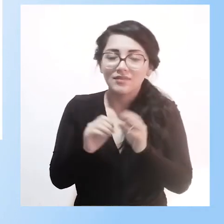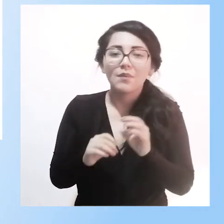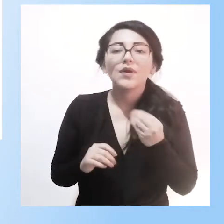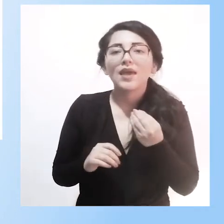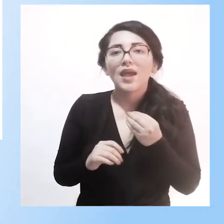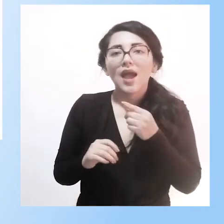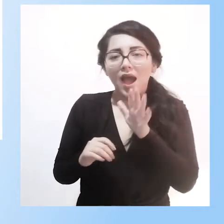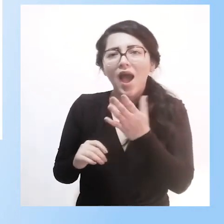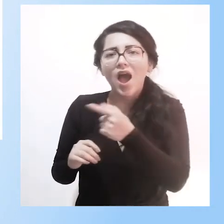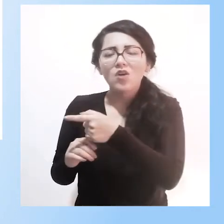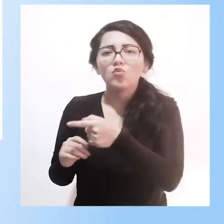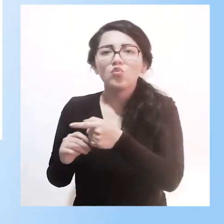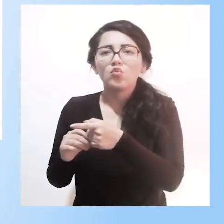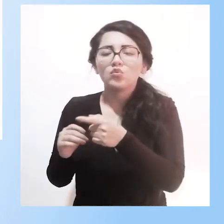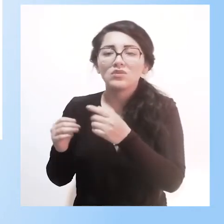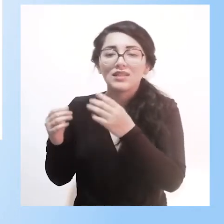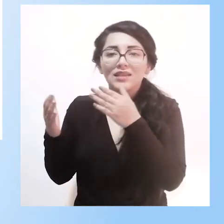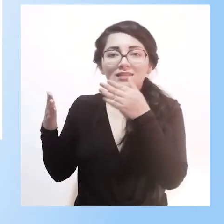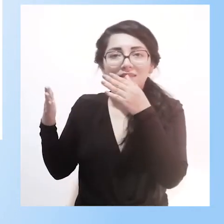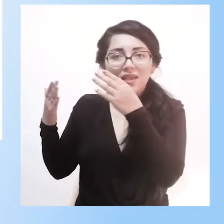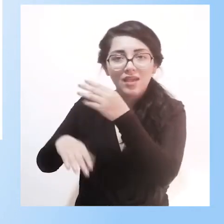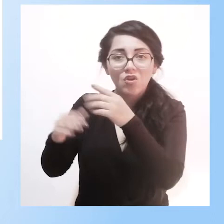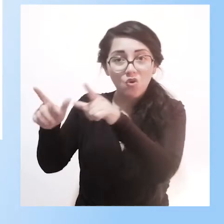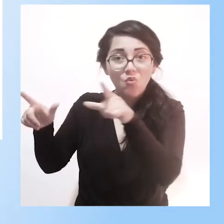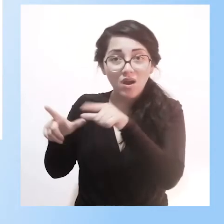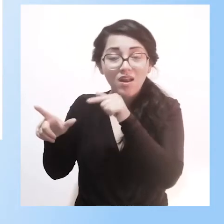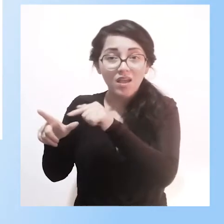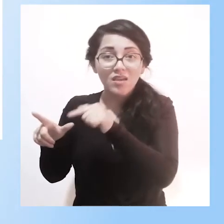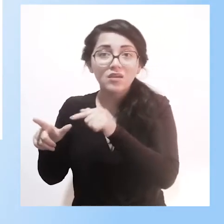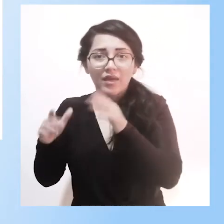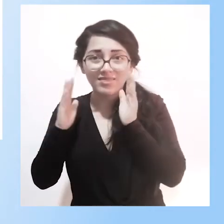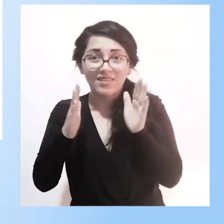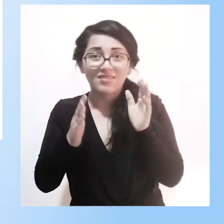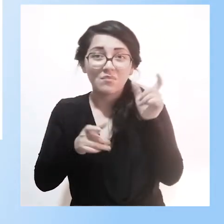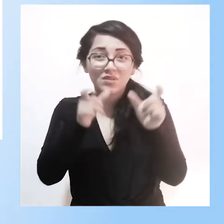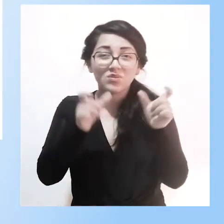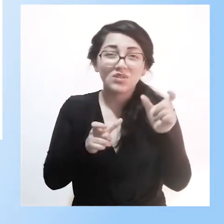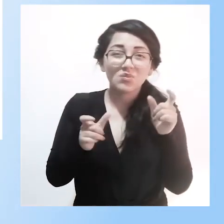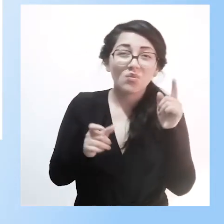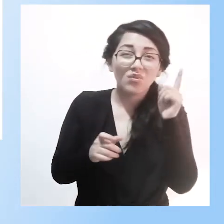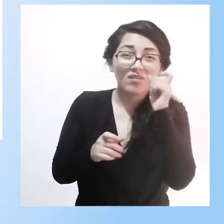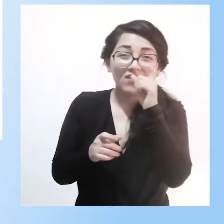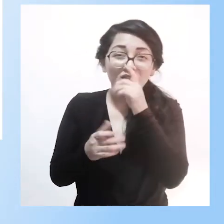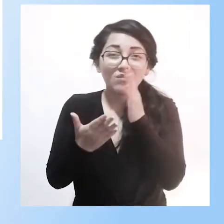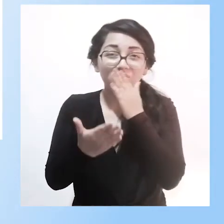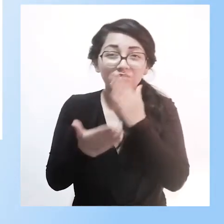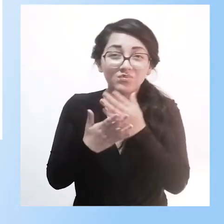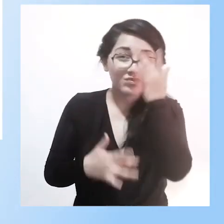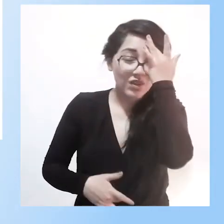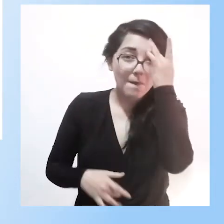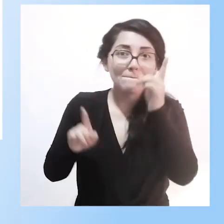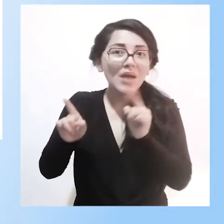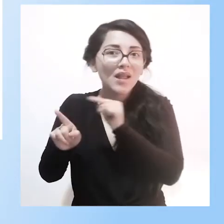atiende chicos con dificultades, pero con altas capacidades. Entonces, ahí también se